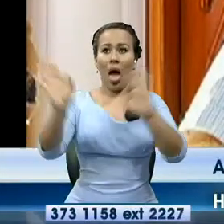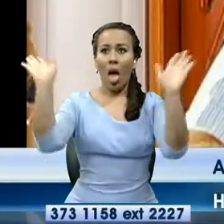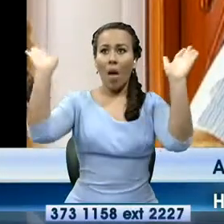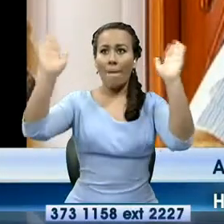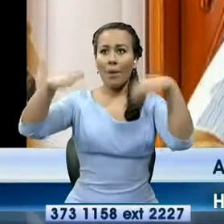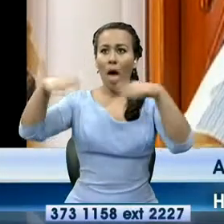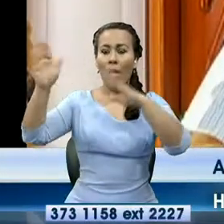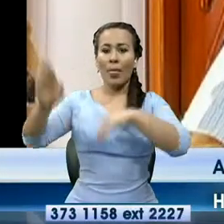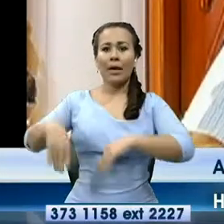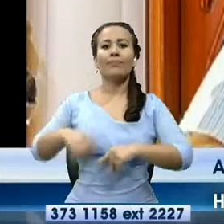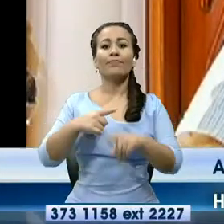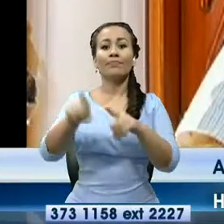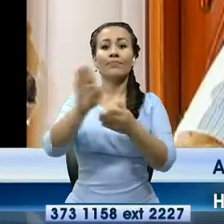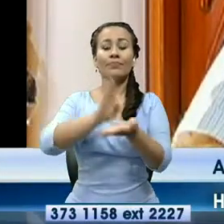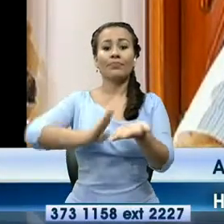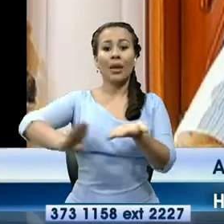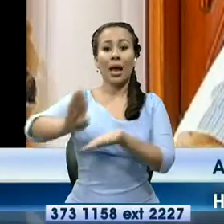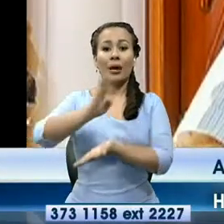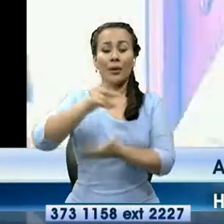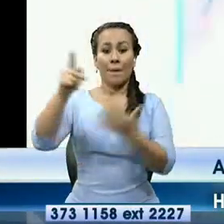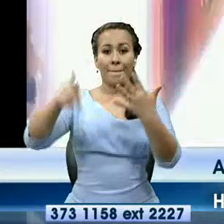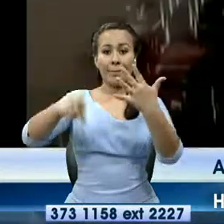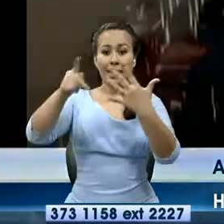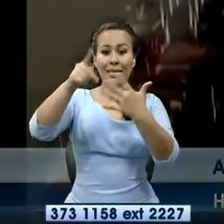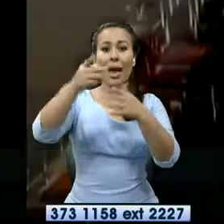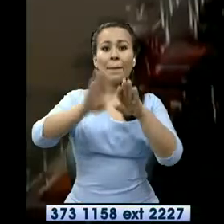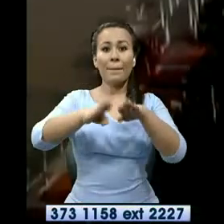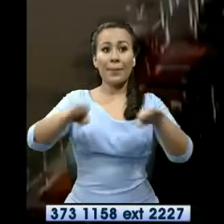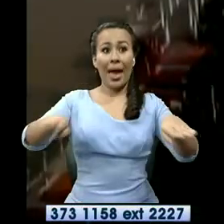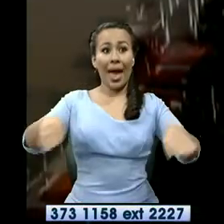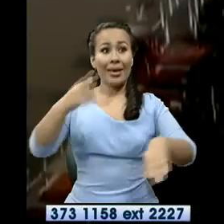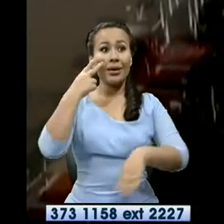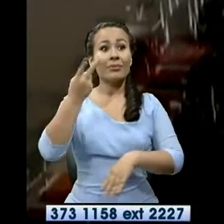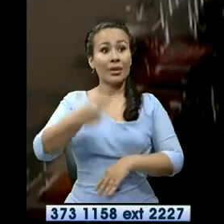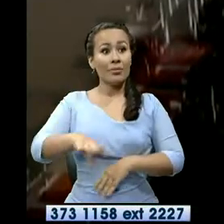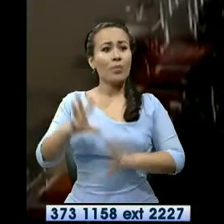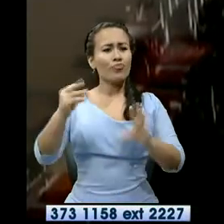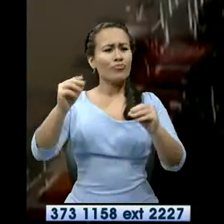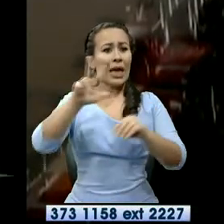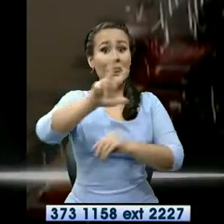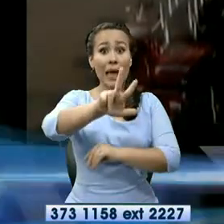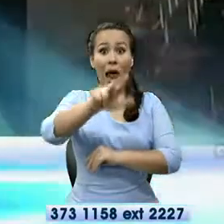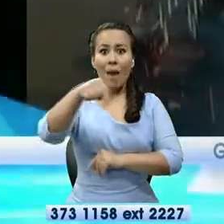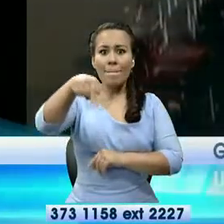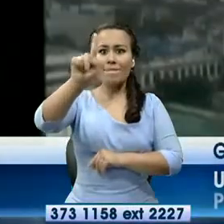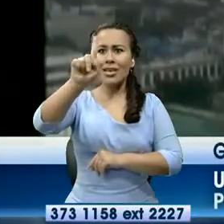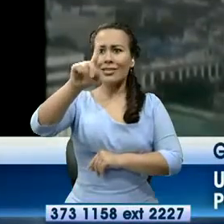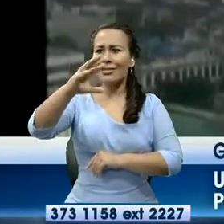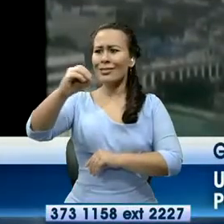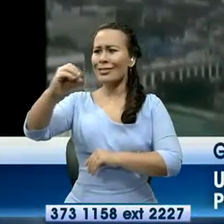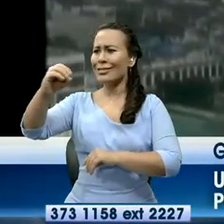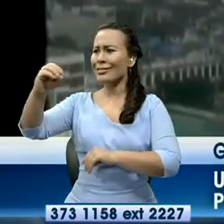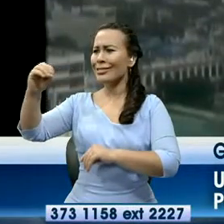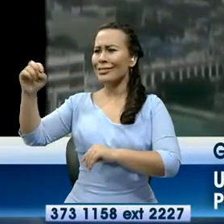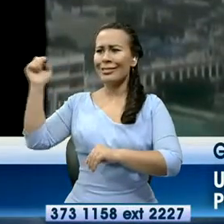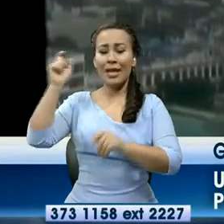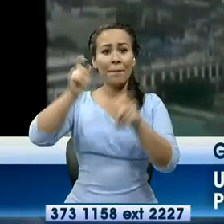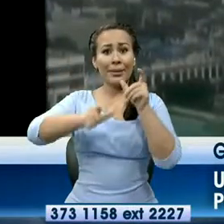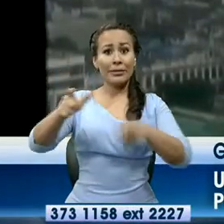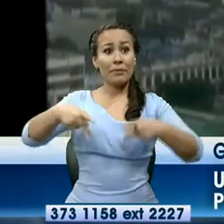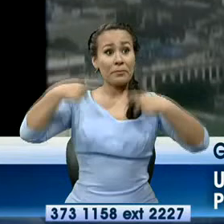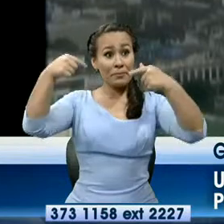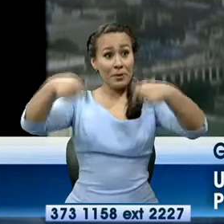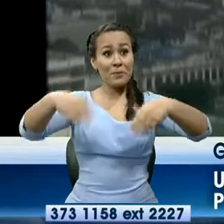...el barrio Las Peñas y La Bahía. Hoy con más de tres millones de habitantes, Guayaquil se mantiene abierta a la